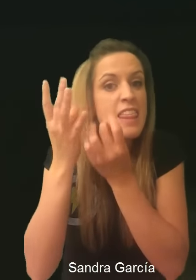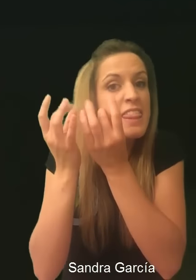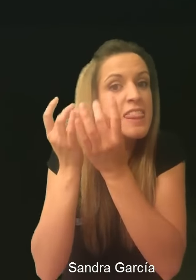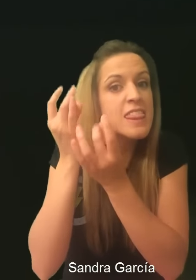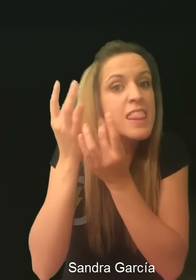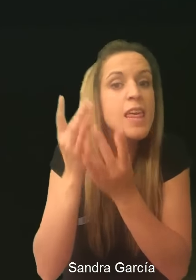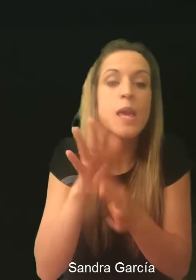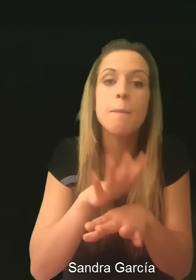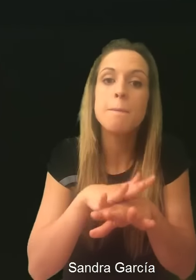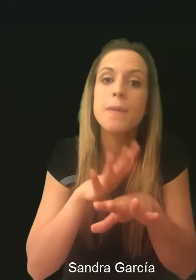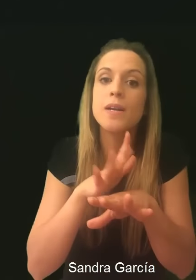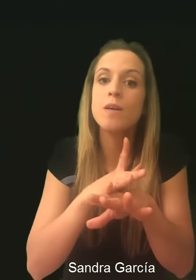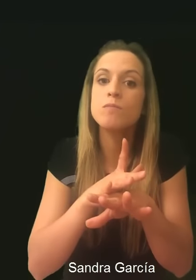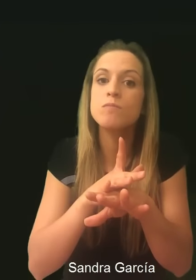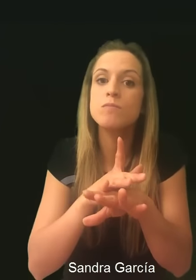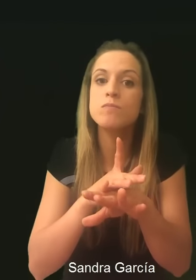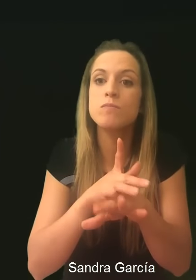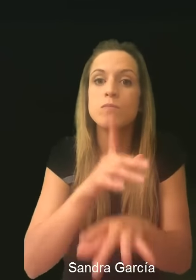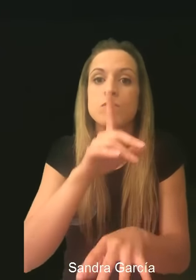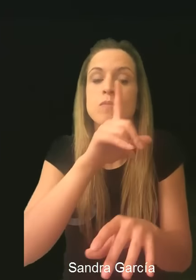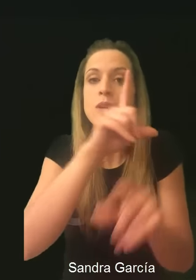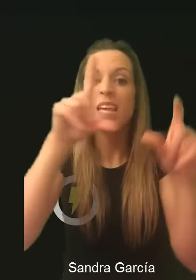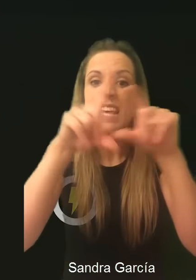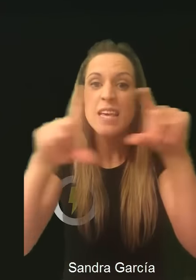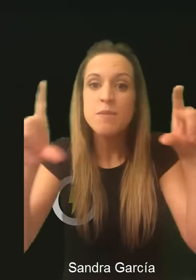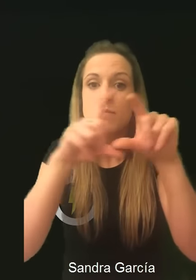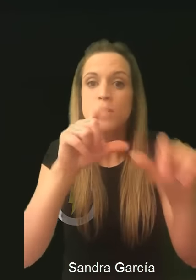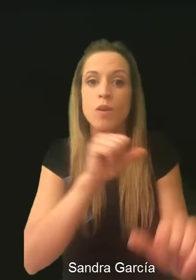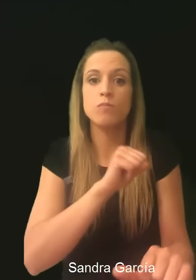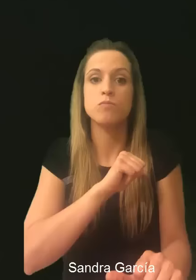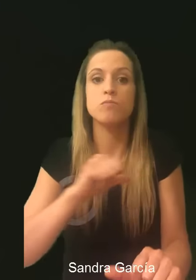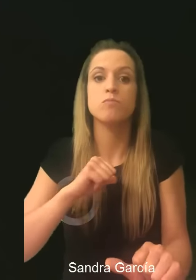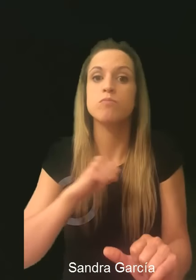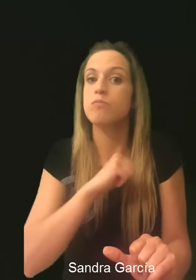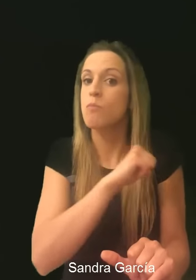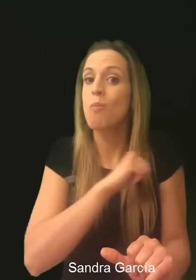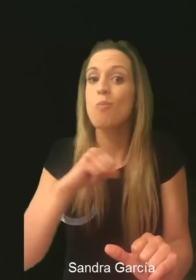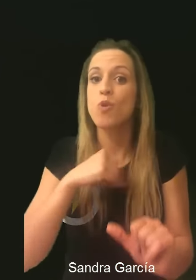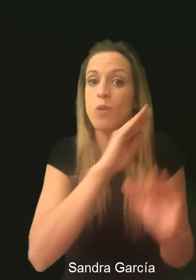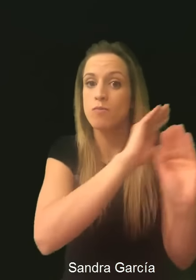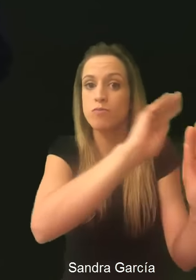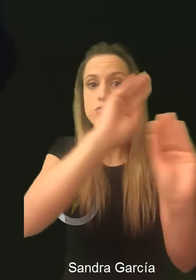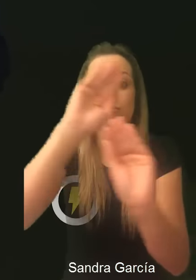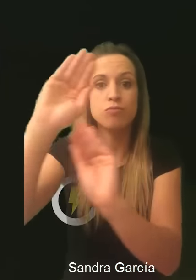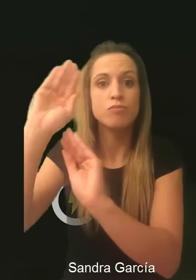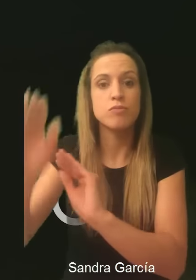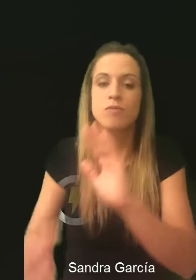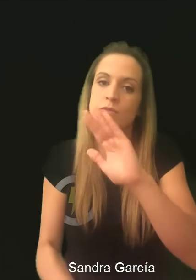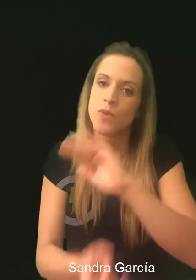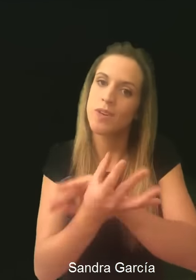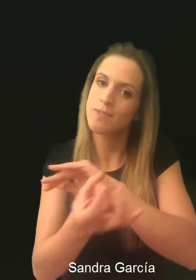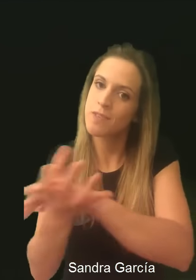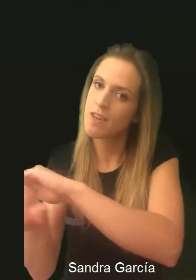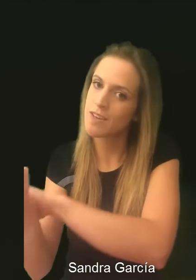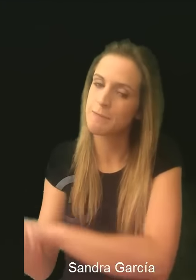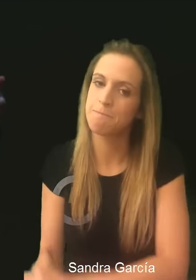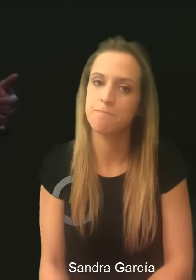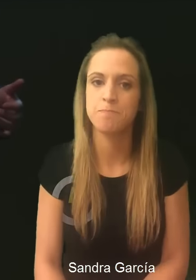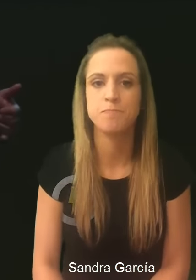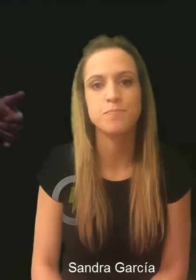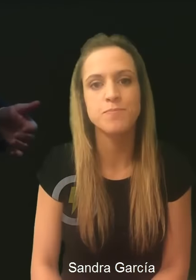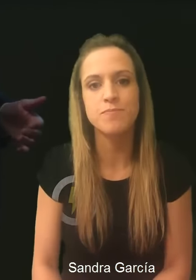dé ideas para generar vuestra propia empresa, empresa, vuestro propio negocio, para fomentar vuestra marca.